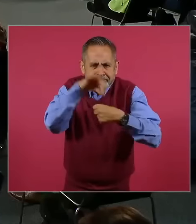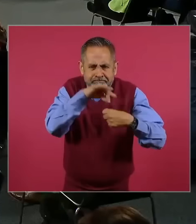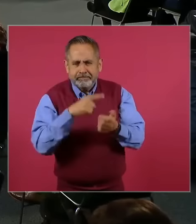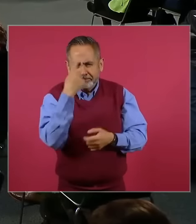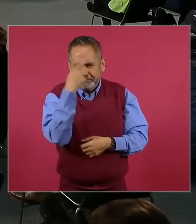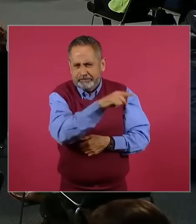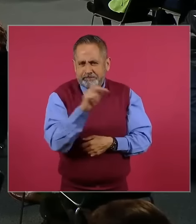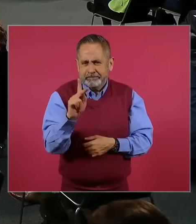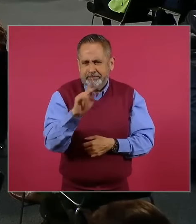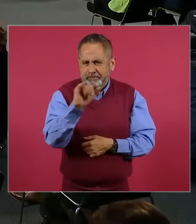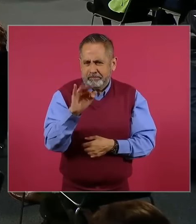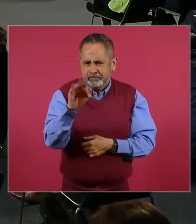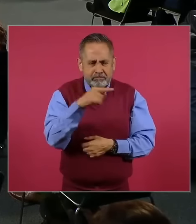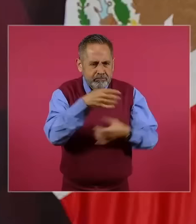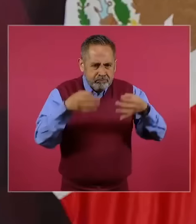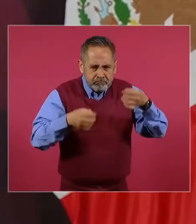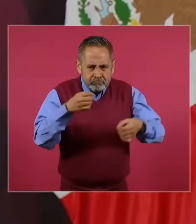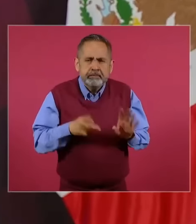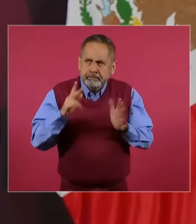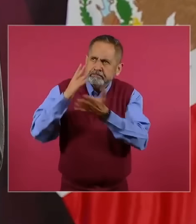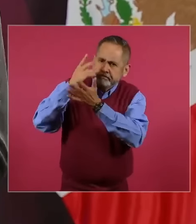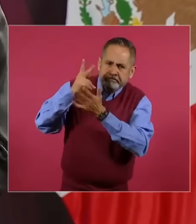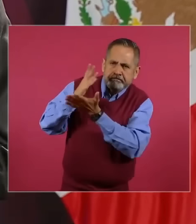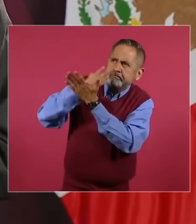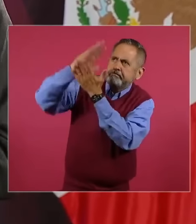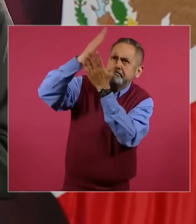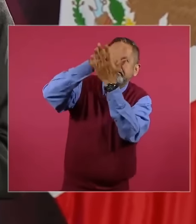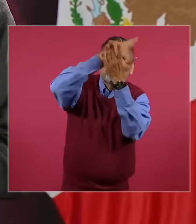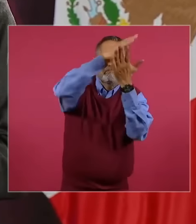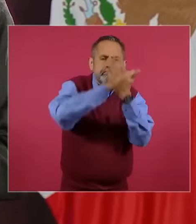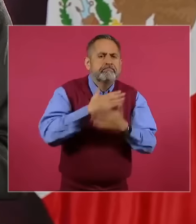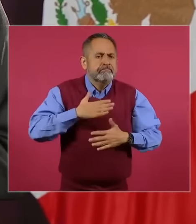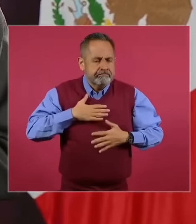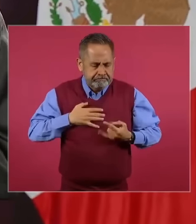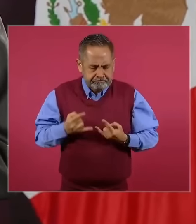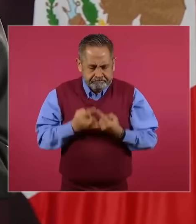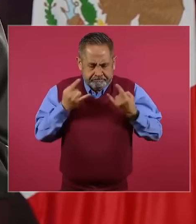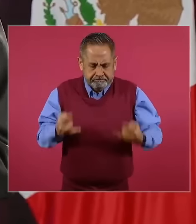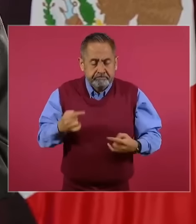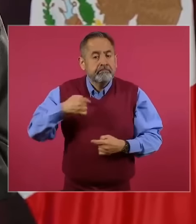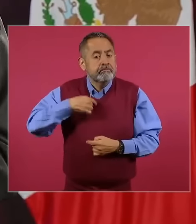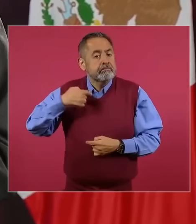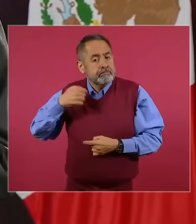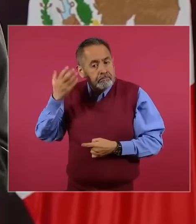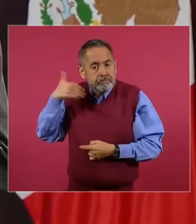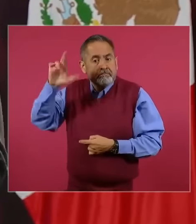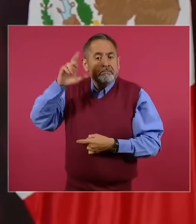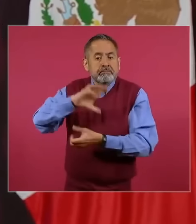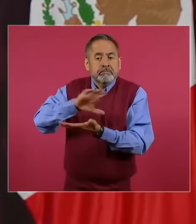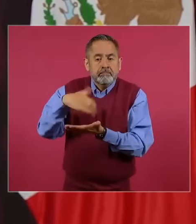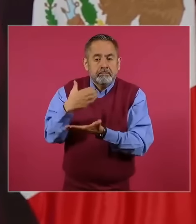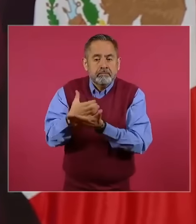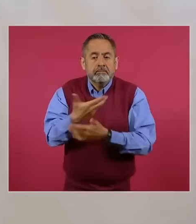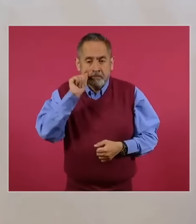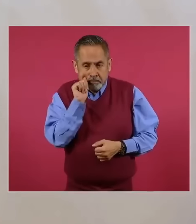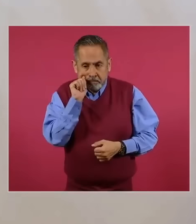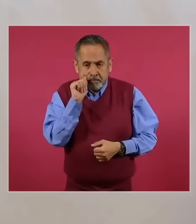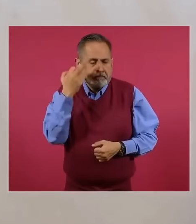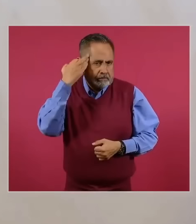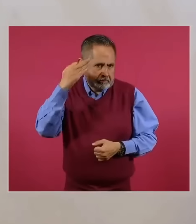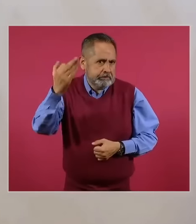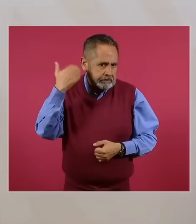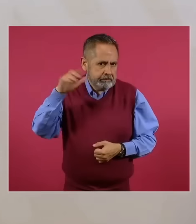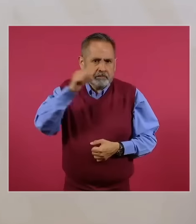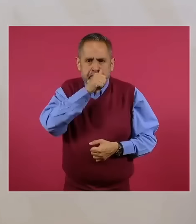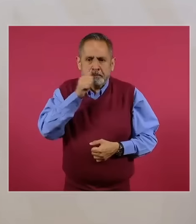Poder Judicial, pero tenemos nuestra historia. Aquí en la época de la República restaurada, en la época del presidente Juárez, de